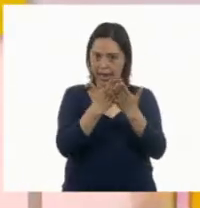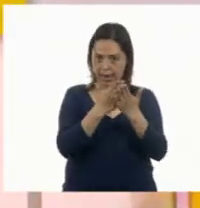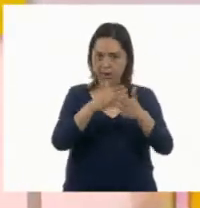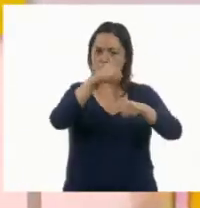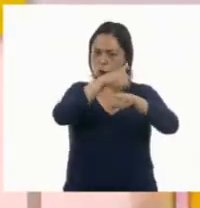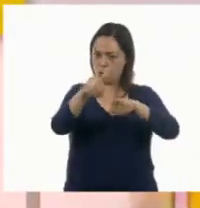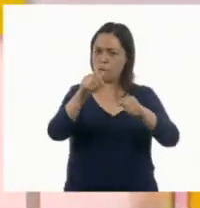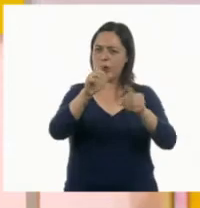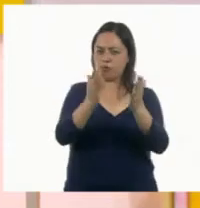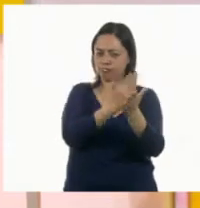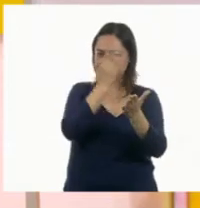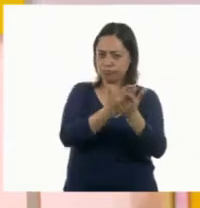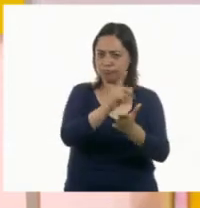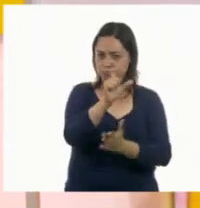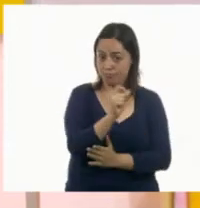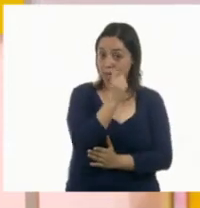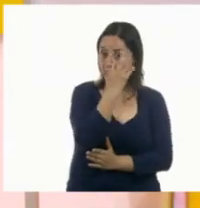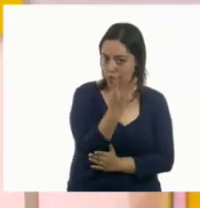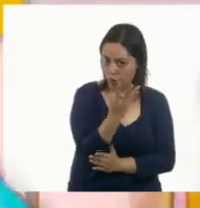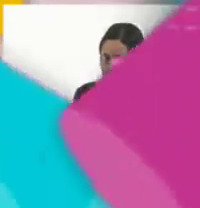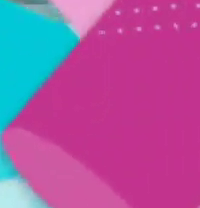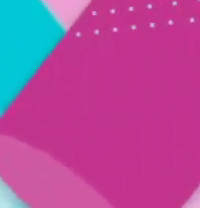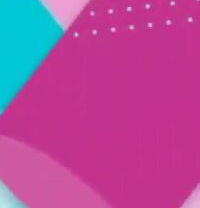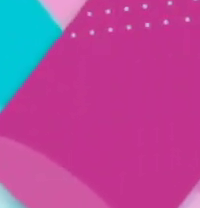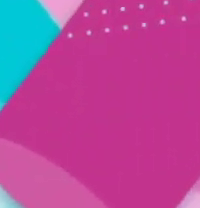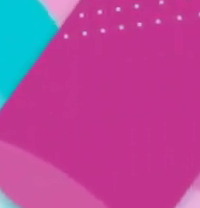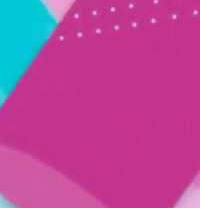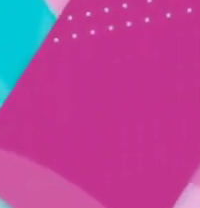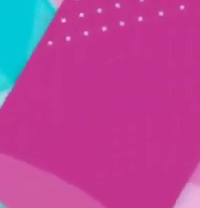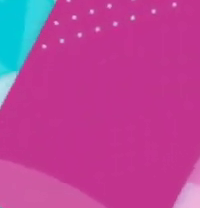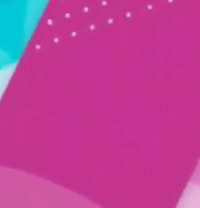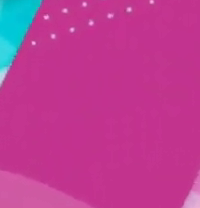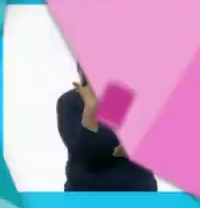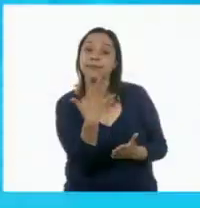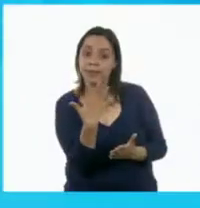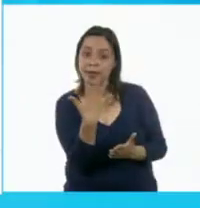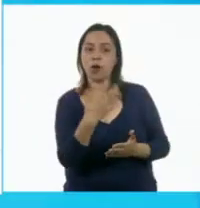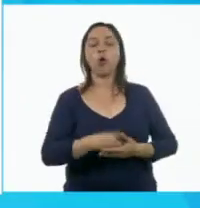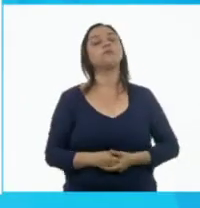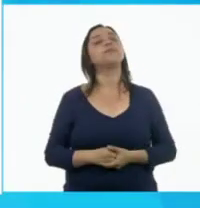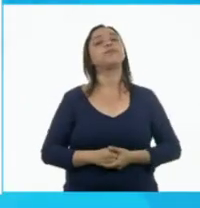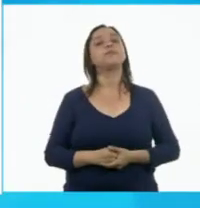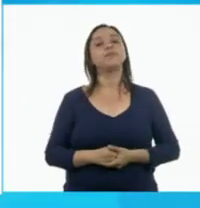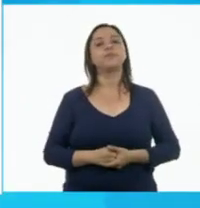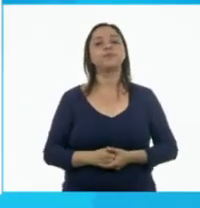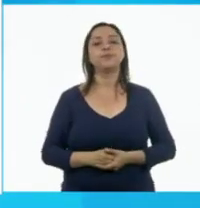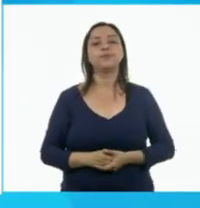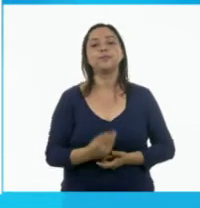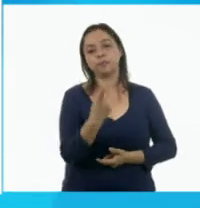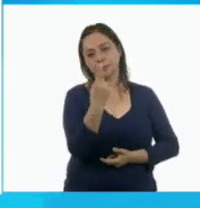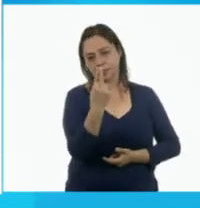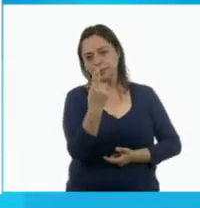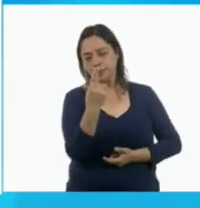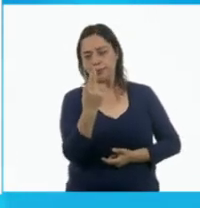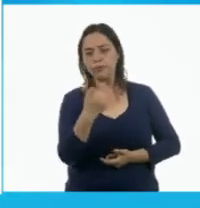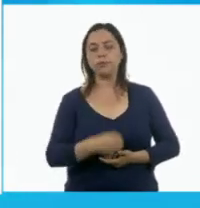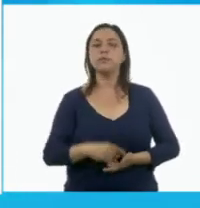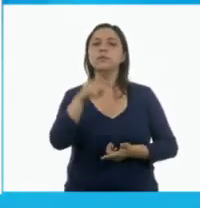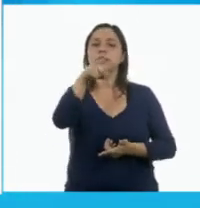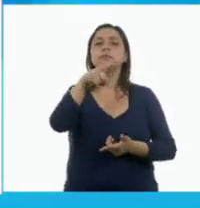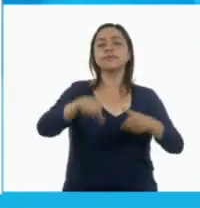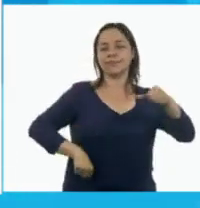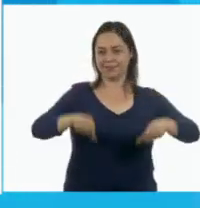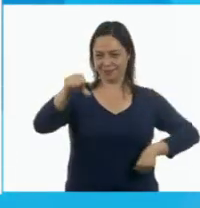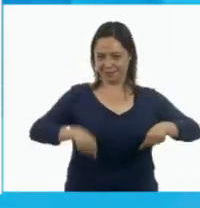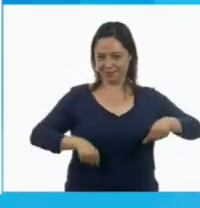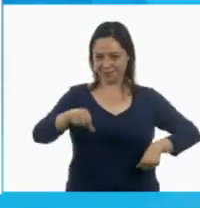24 y ahora nos vamos a la página 25? Esta página 25 nos presenta la siguiente actividad